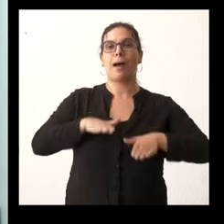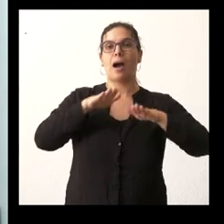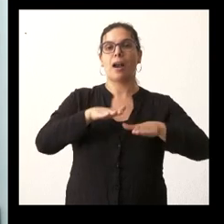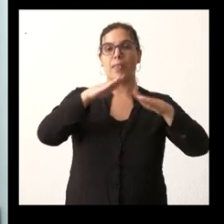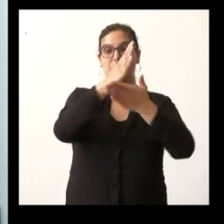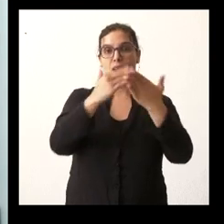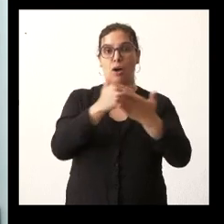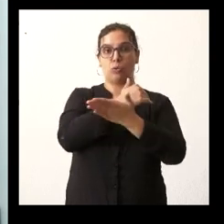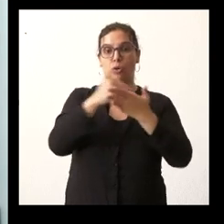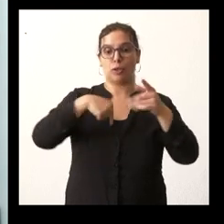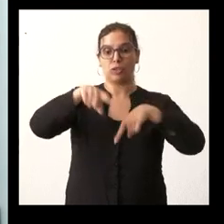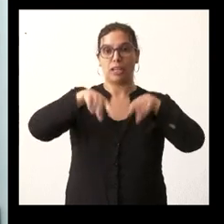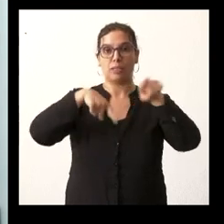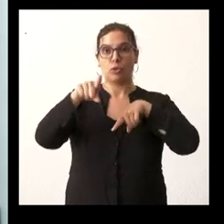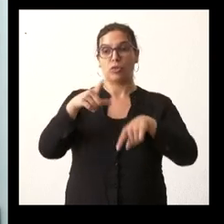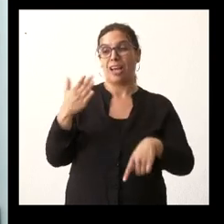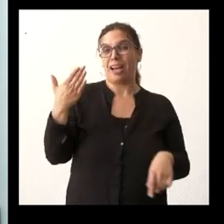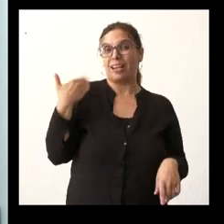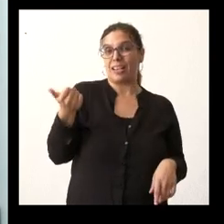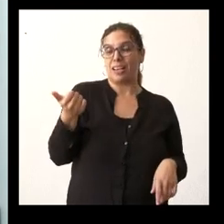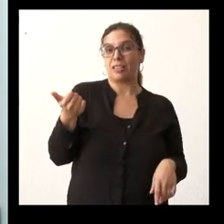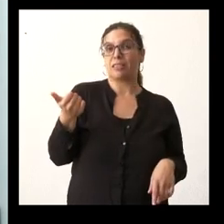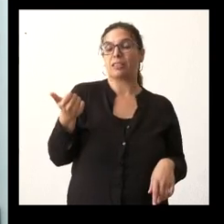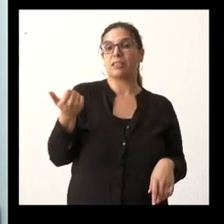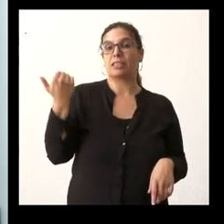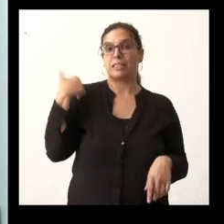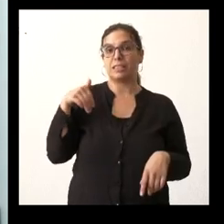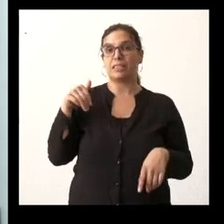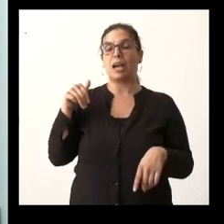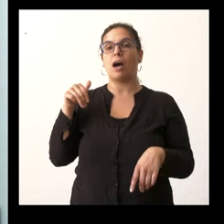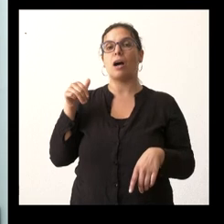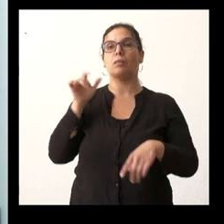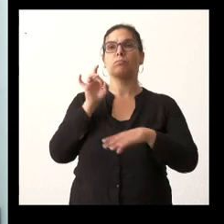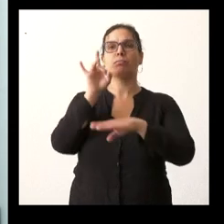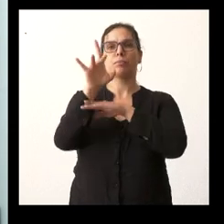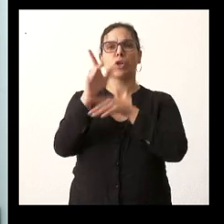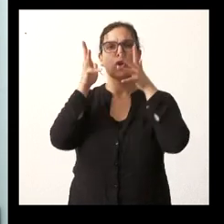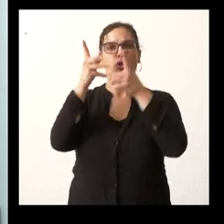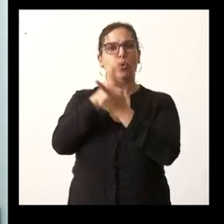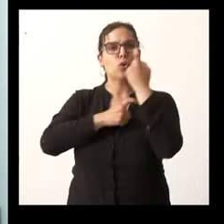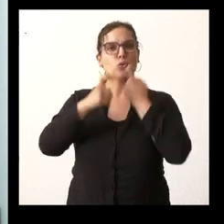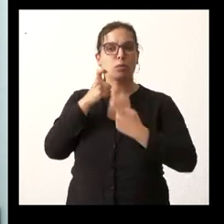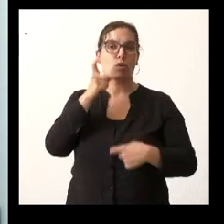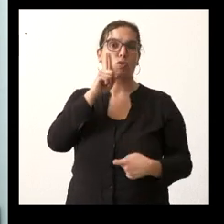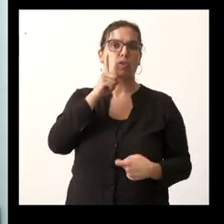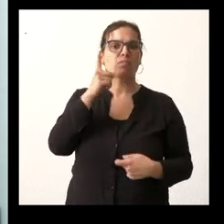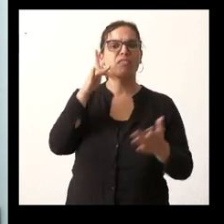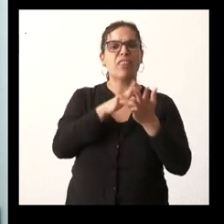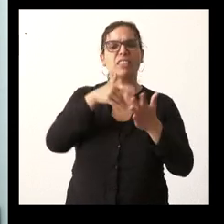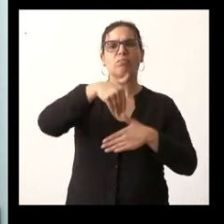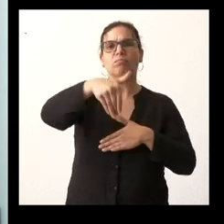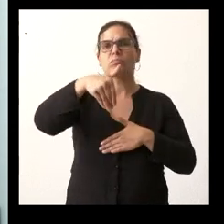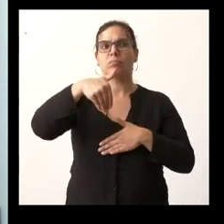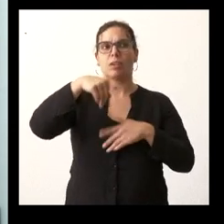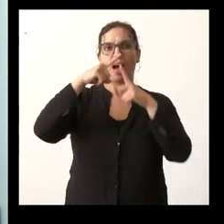autonómico de transportes pasó ayer por el consejo consultivo no sé qué previsión de fechas tienen si para